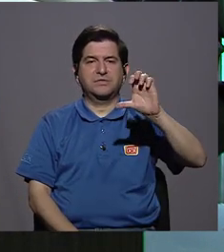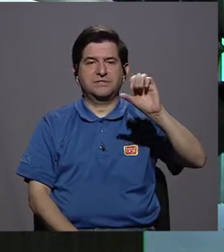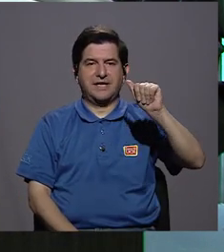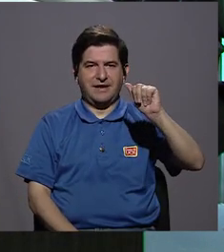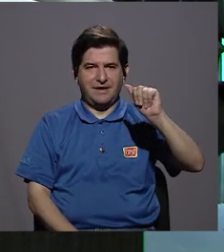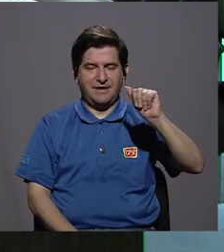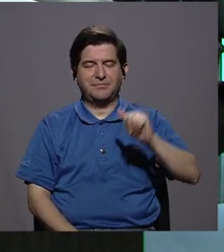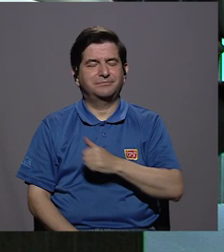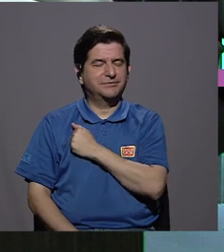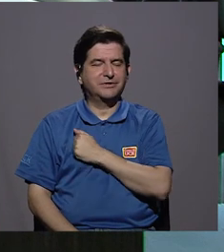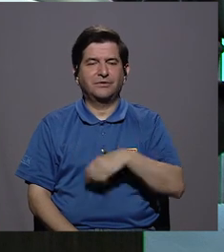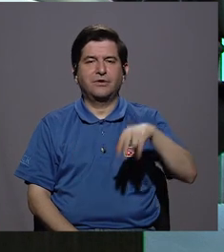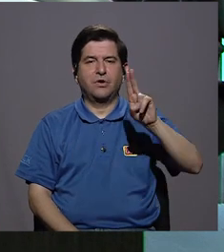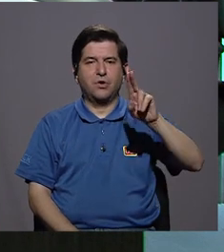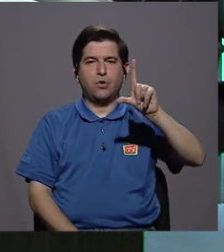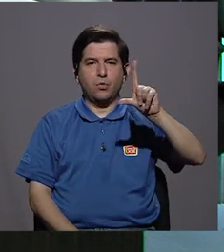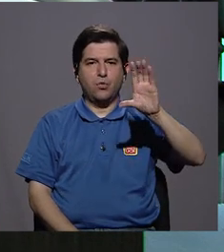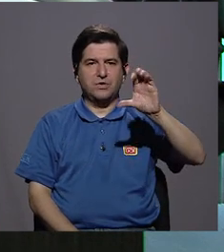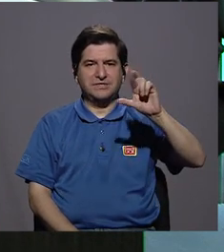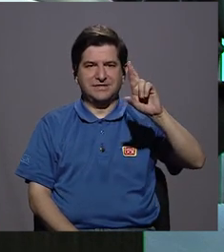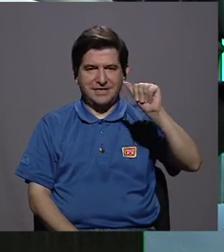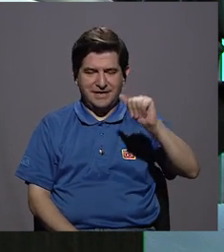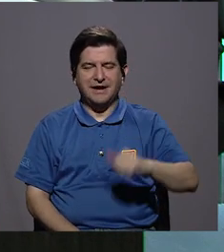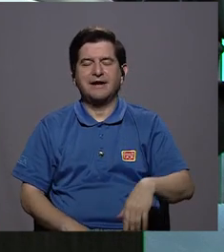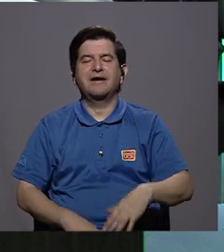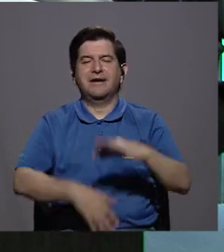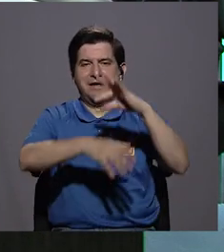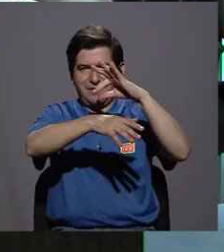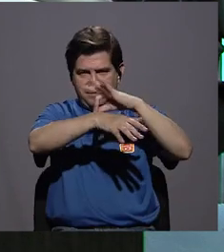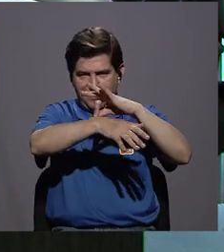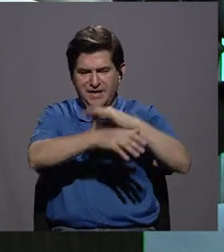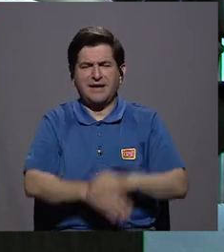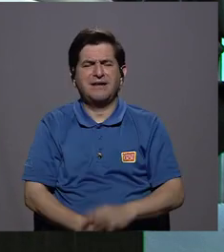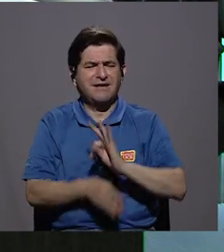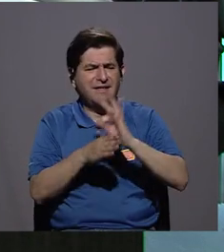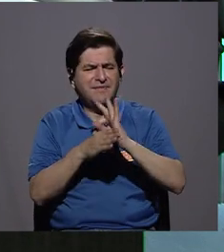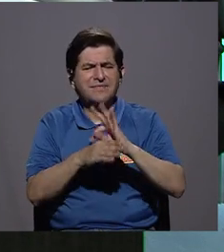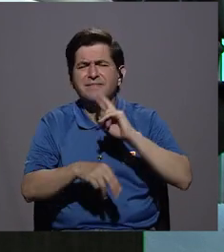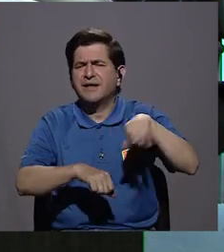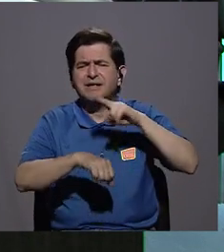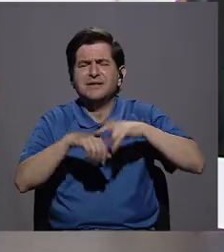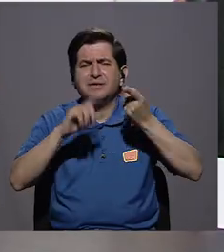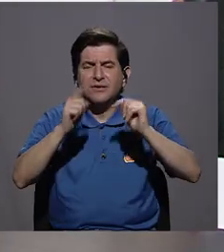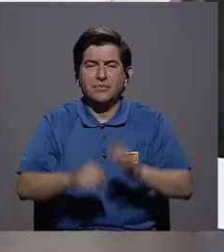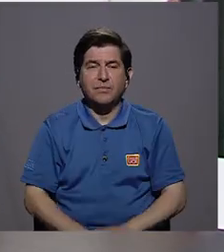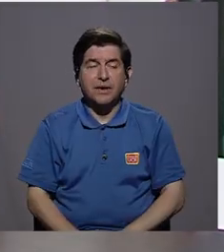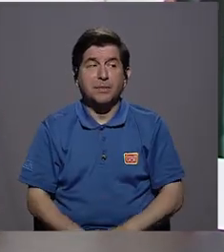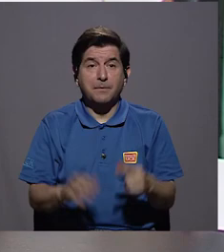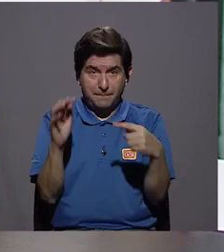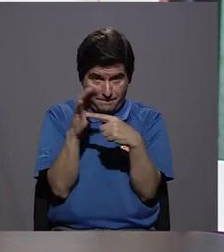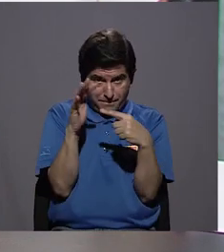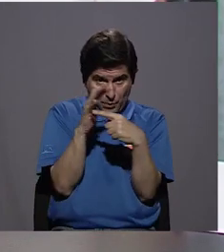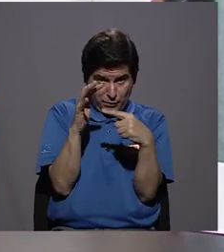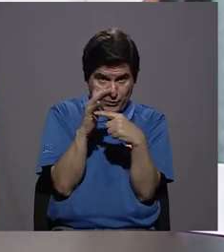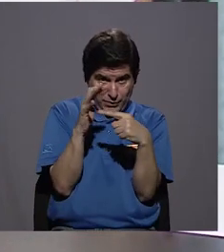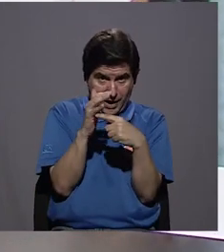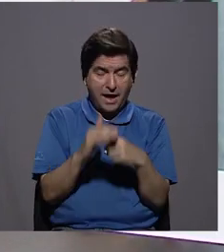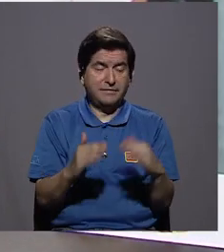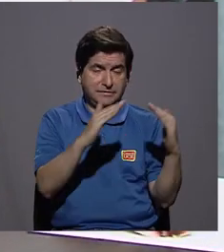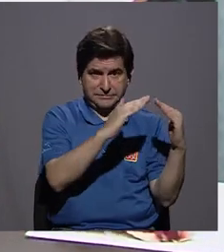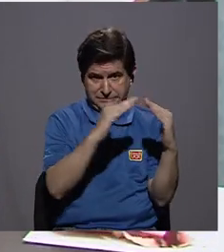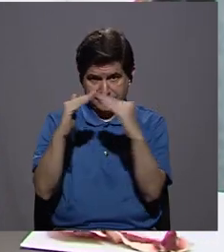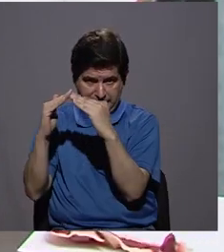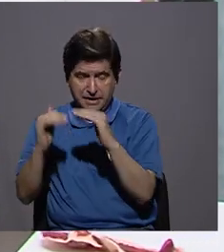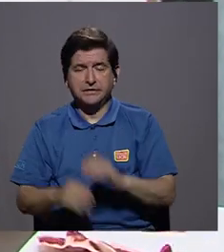Doctora, conversemos sobre los tratamientos. Claro que sí. tratamientos más comunes. Más comunes a nivel popular, a nivel en